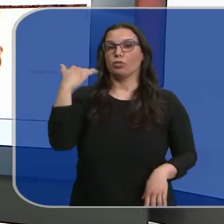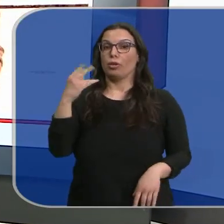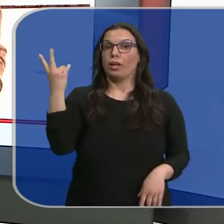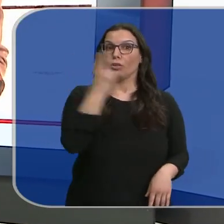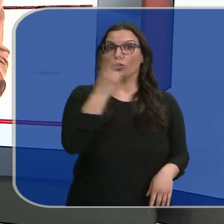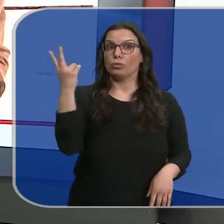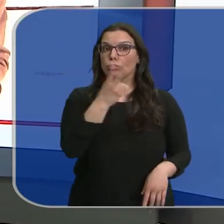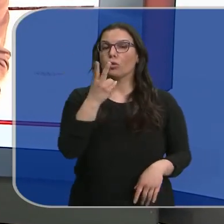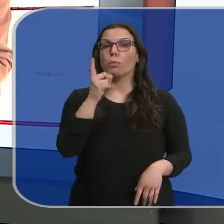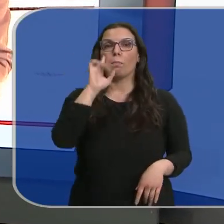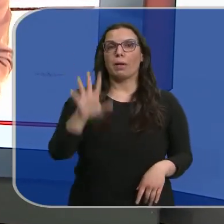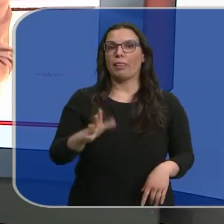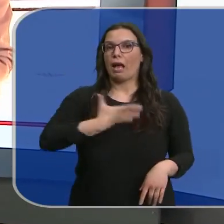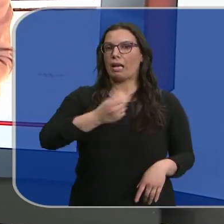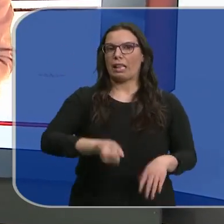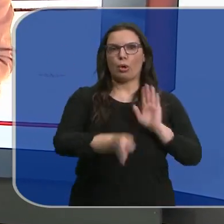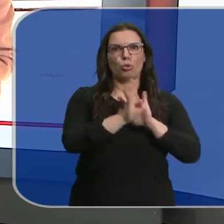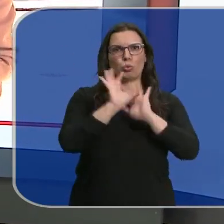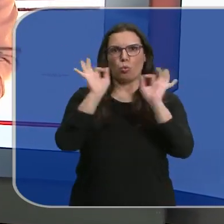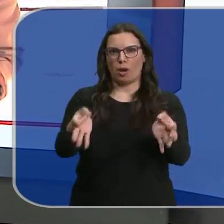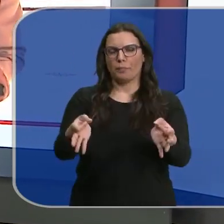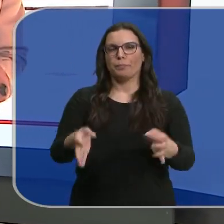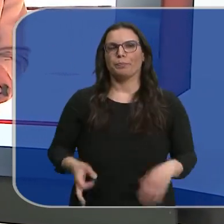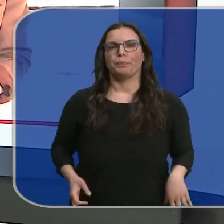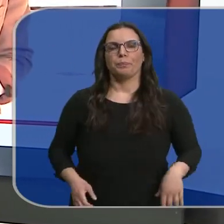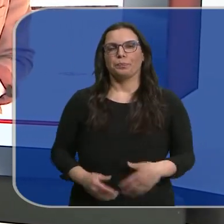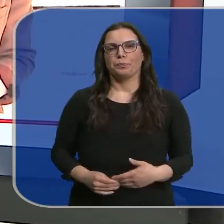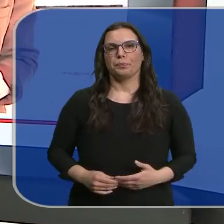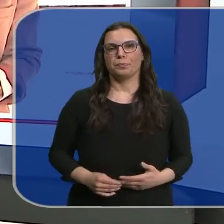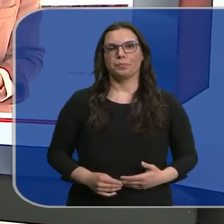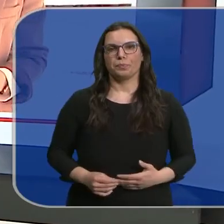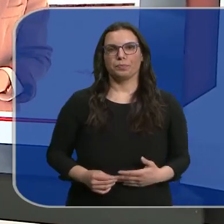ambas ciudades se mantendrían las alcaldías. Paco Gómez, Andrea Altele Rea.